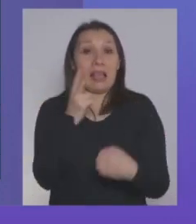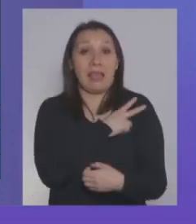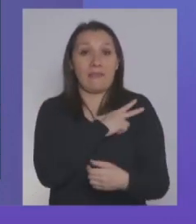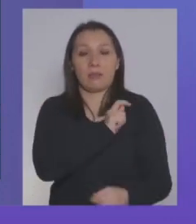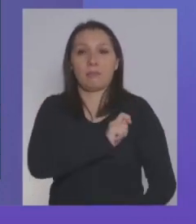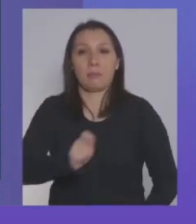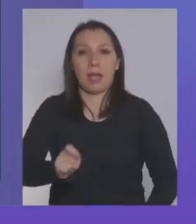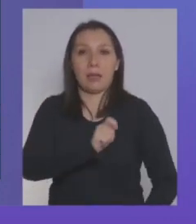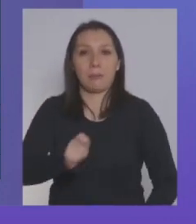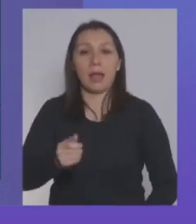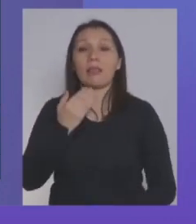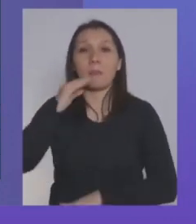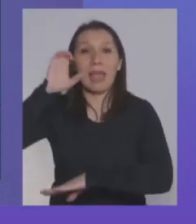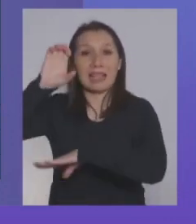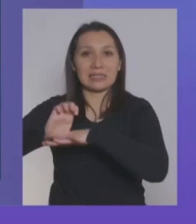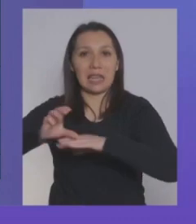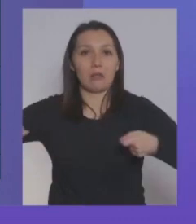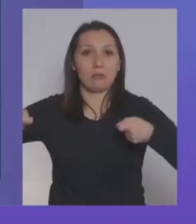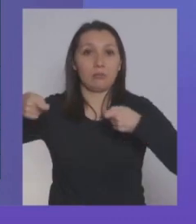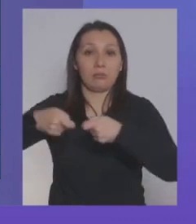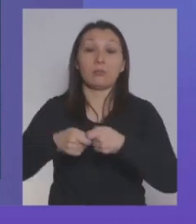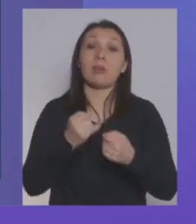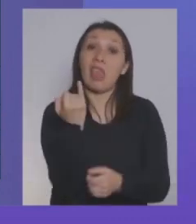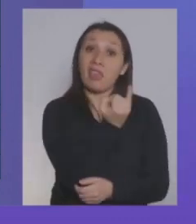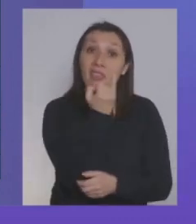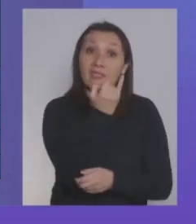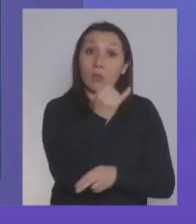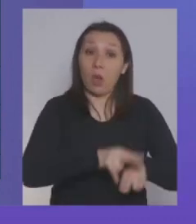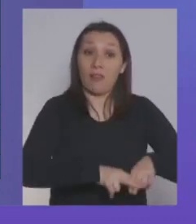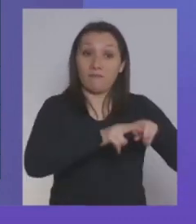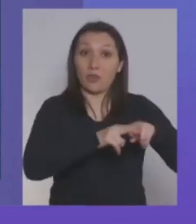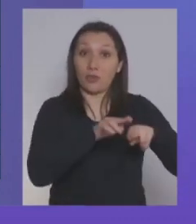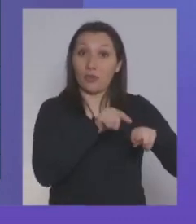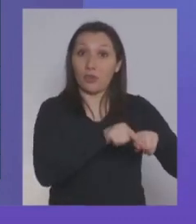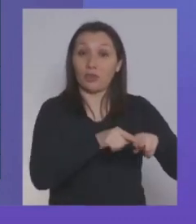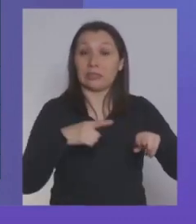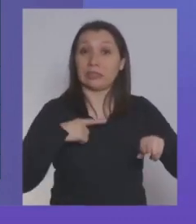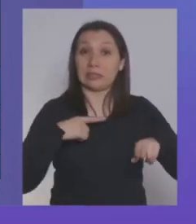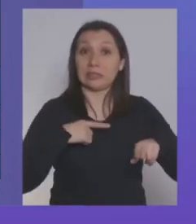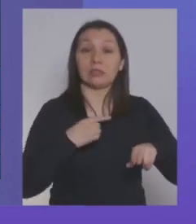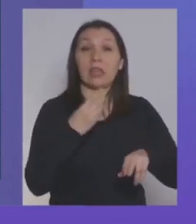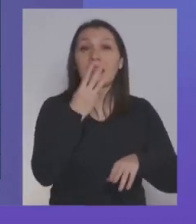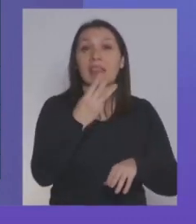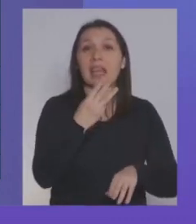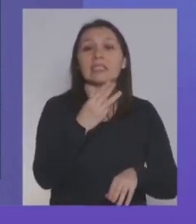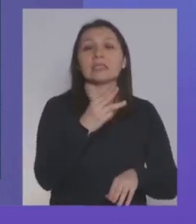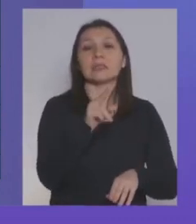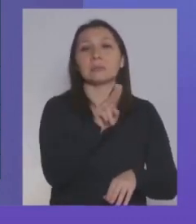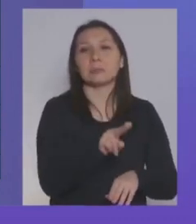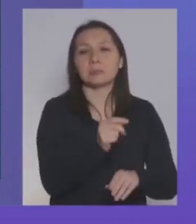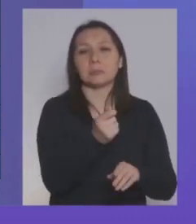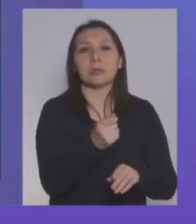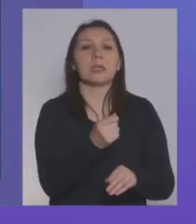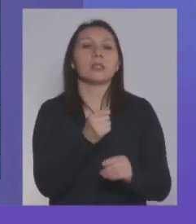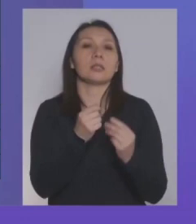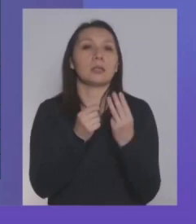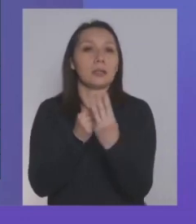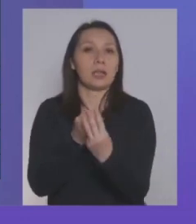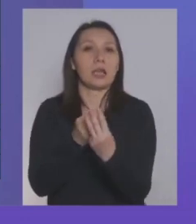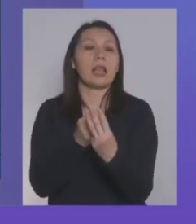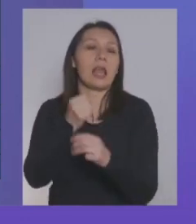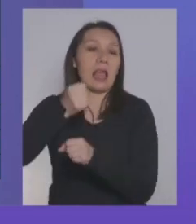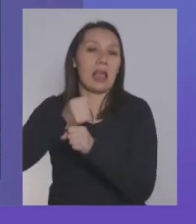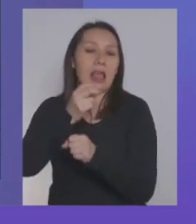y que es de cargo del Estado. No así la cuenta individual que tres pesos los pone el empleador y un peso lo pone